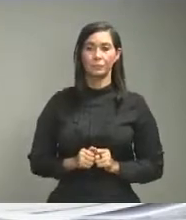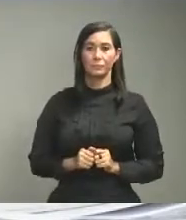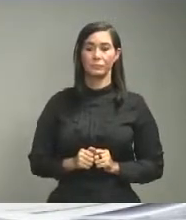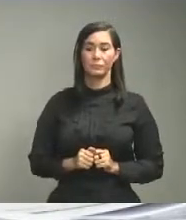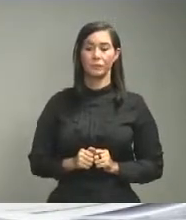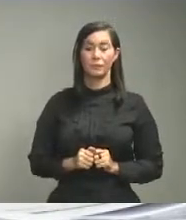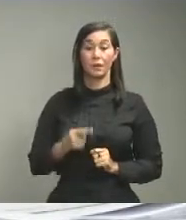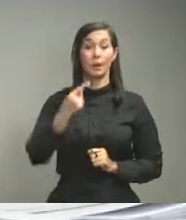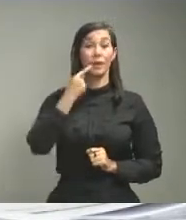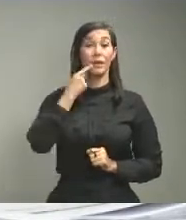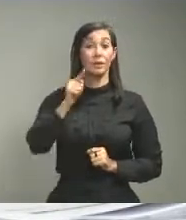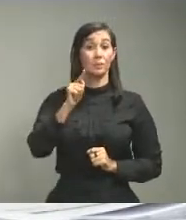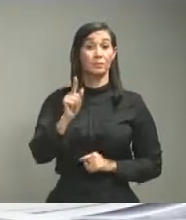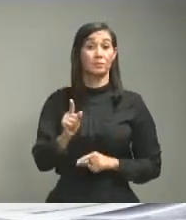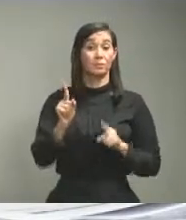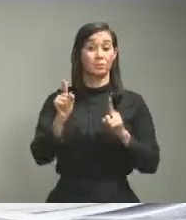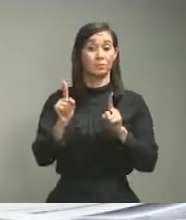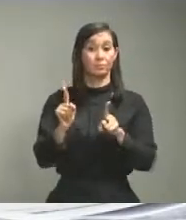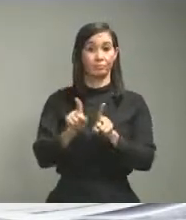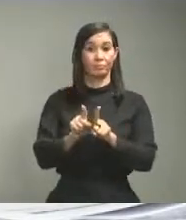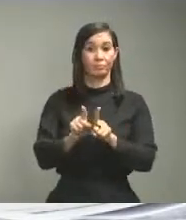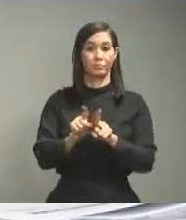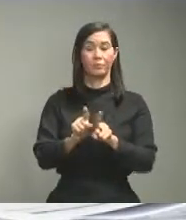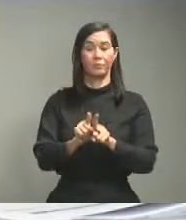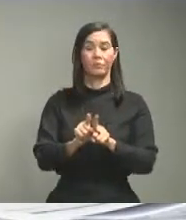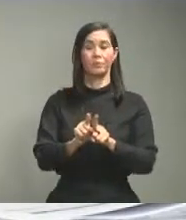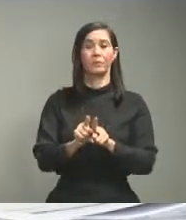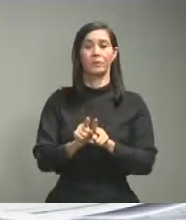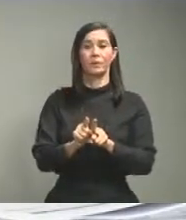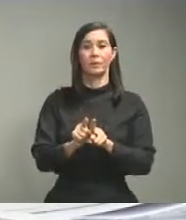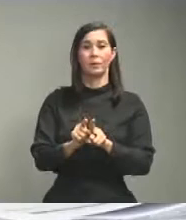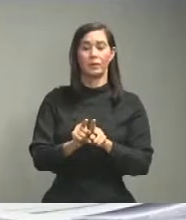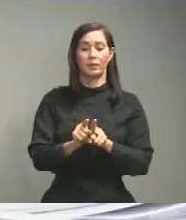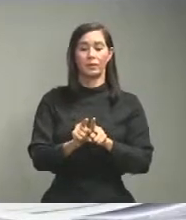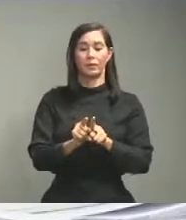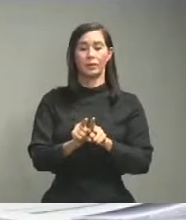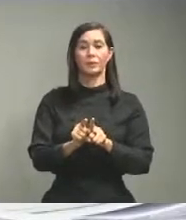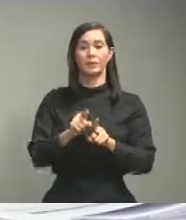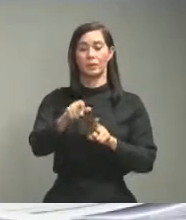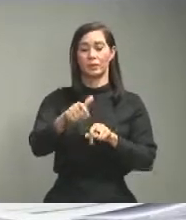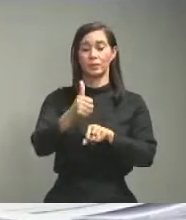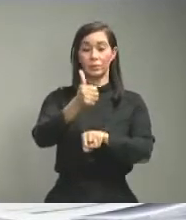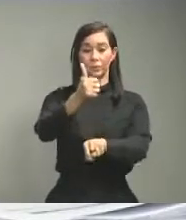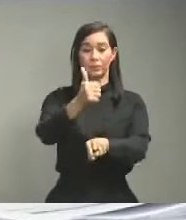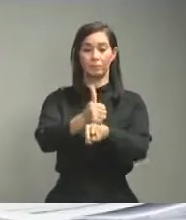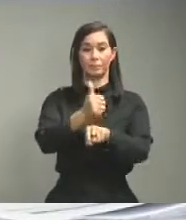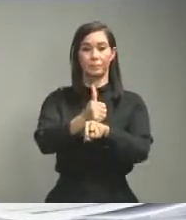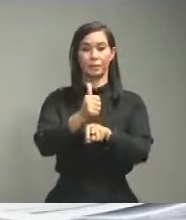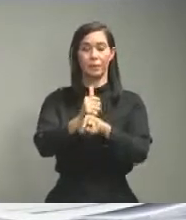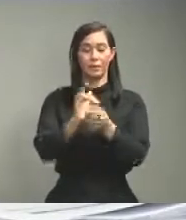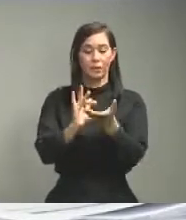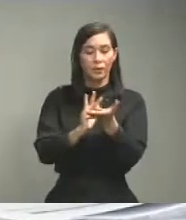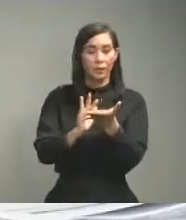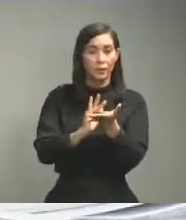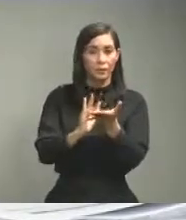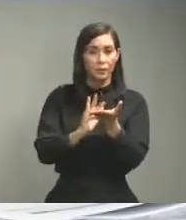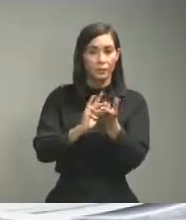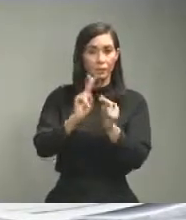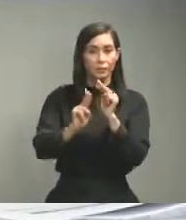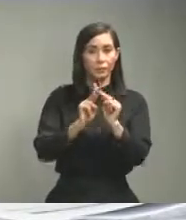Anunciamos también que la capacidad instalada y de operación del Laboratorio Nacional